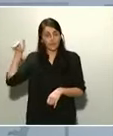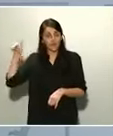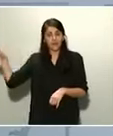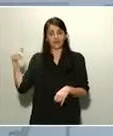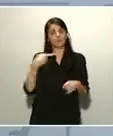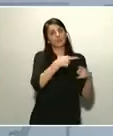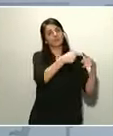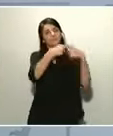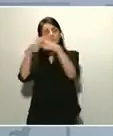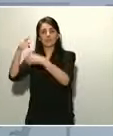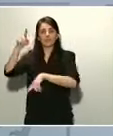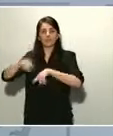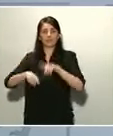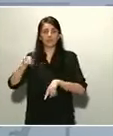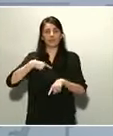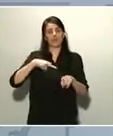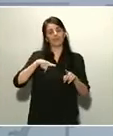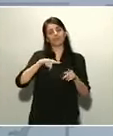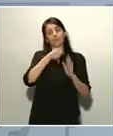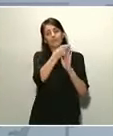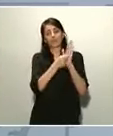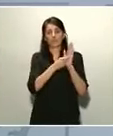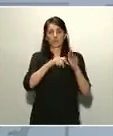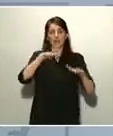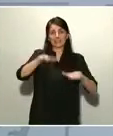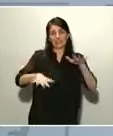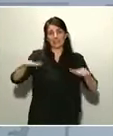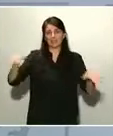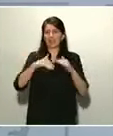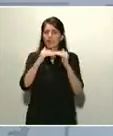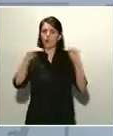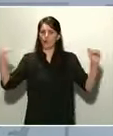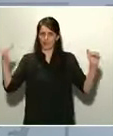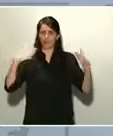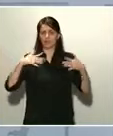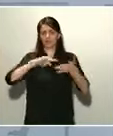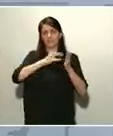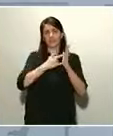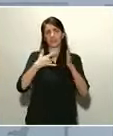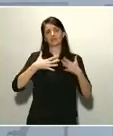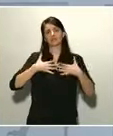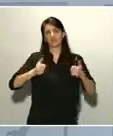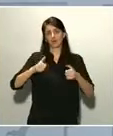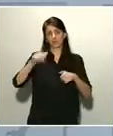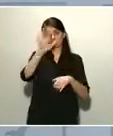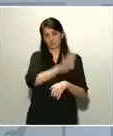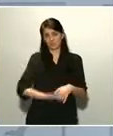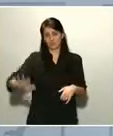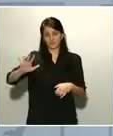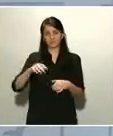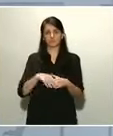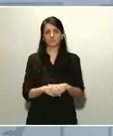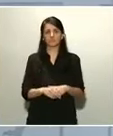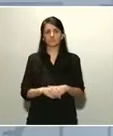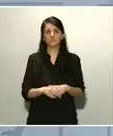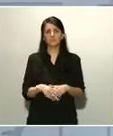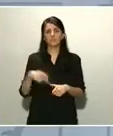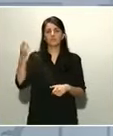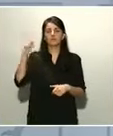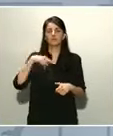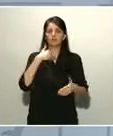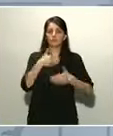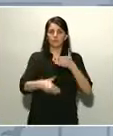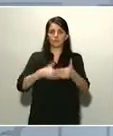de equidad y de igualdad efectiva del Sistema Nacional de Salud. Los procedimientos logísticos se han agilizado al máximo.